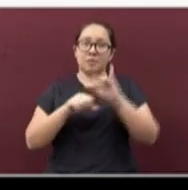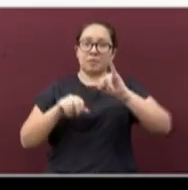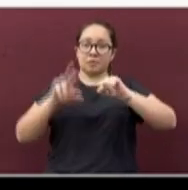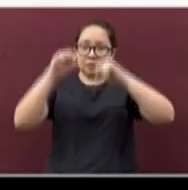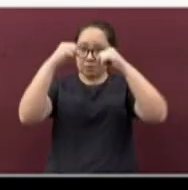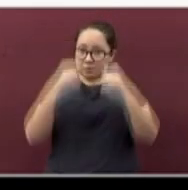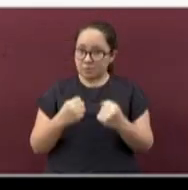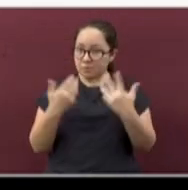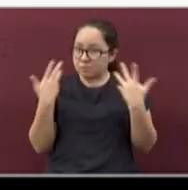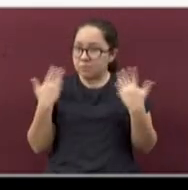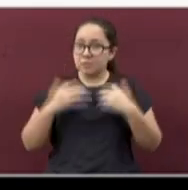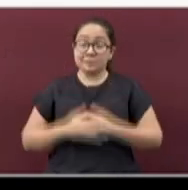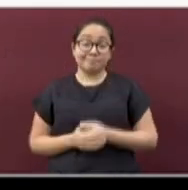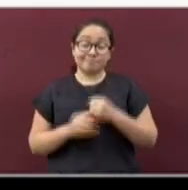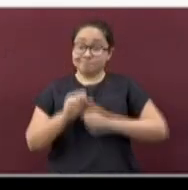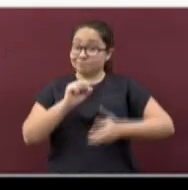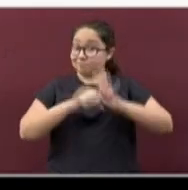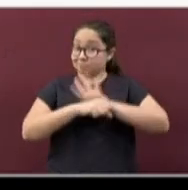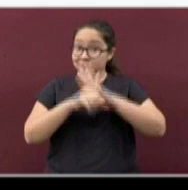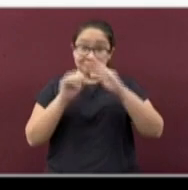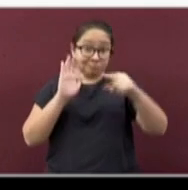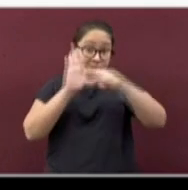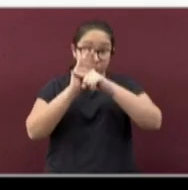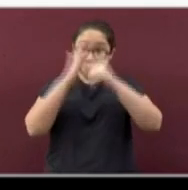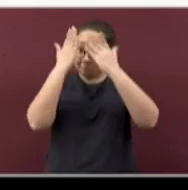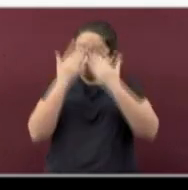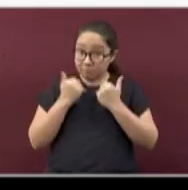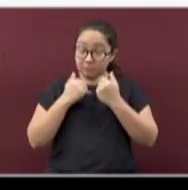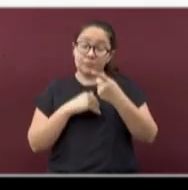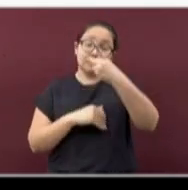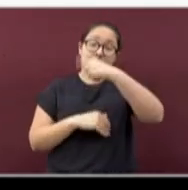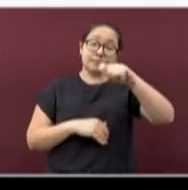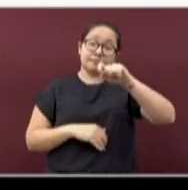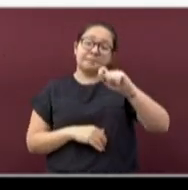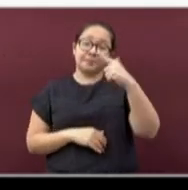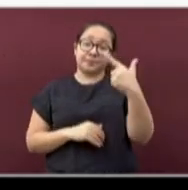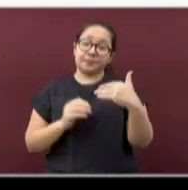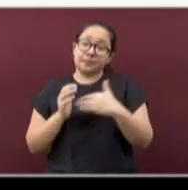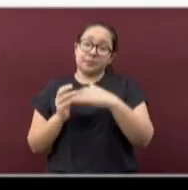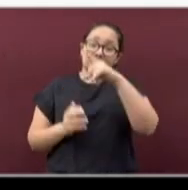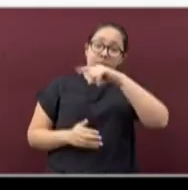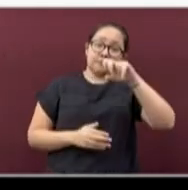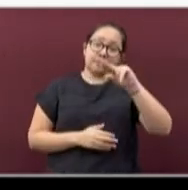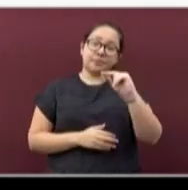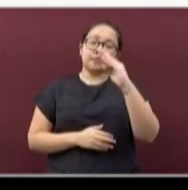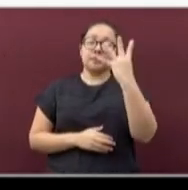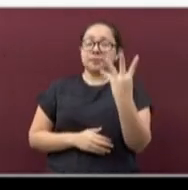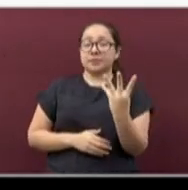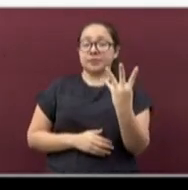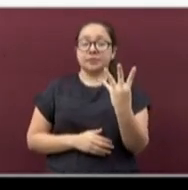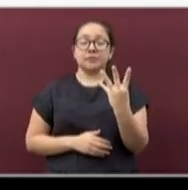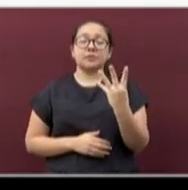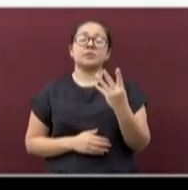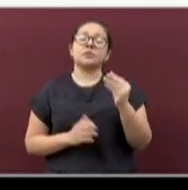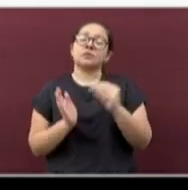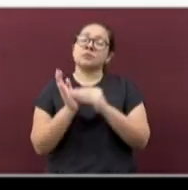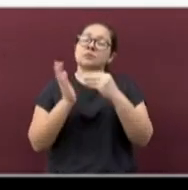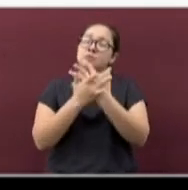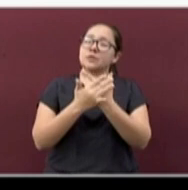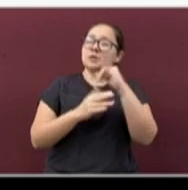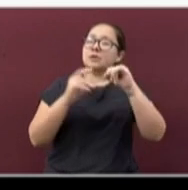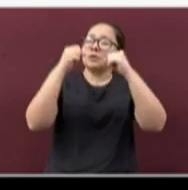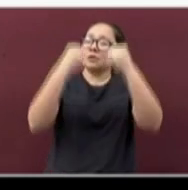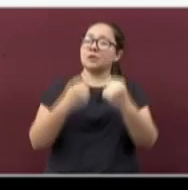de COVID-19. Han dado resultado negativo 127,184. Permanecen como